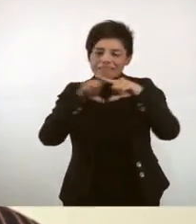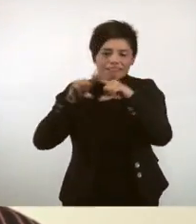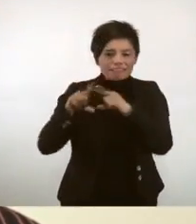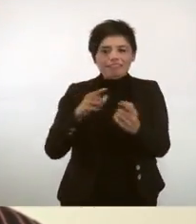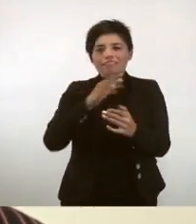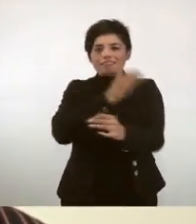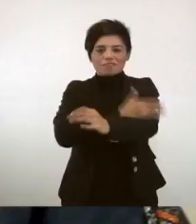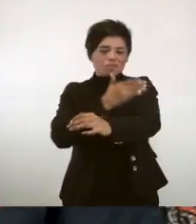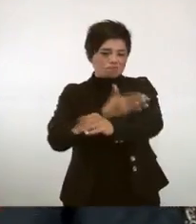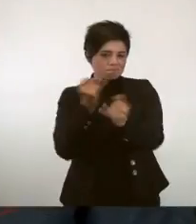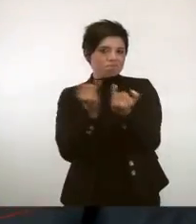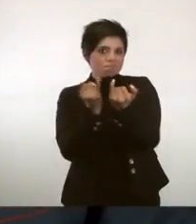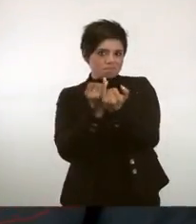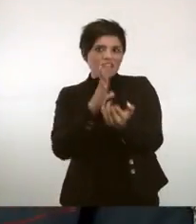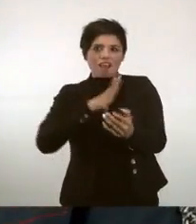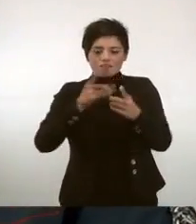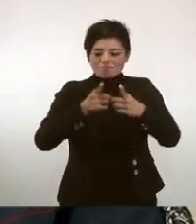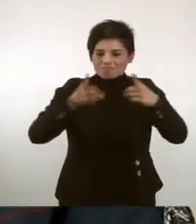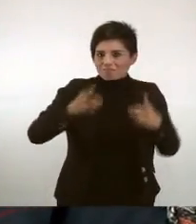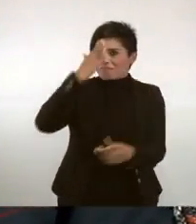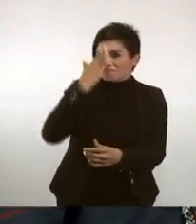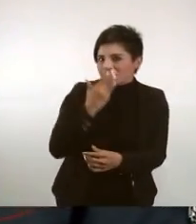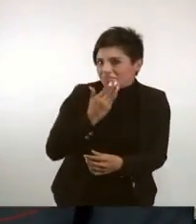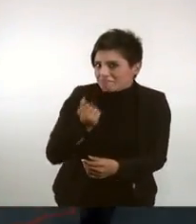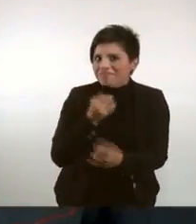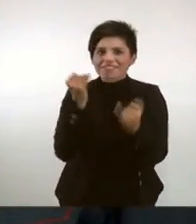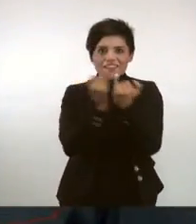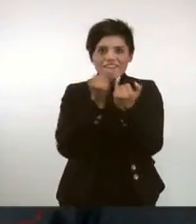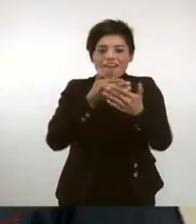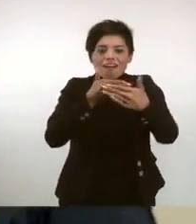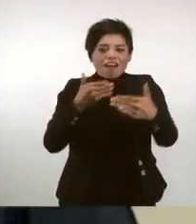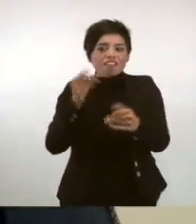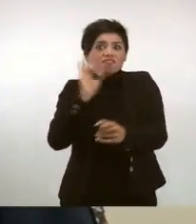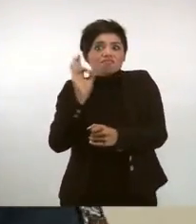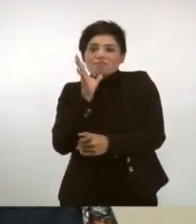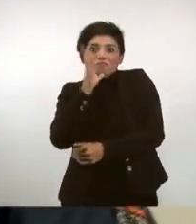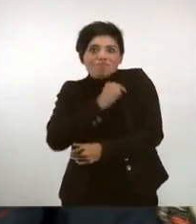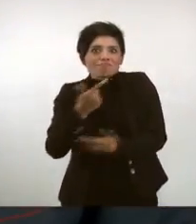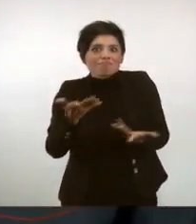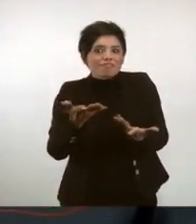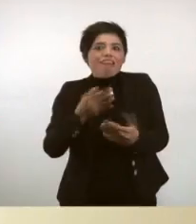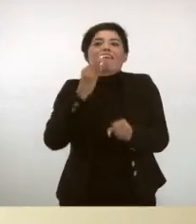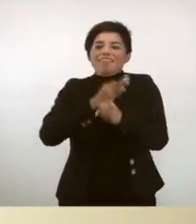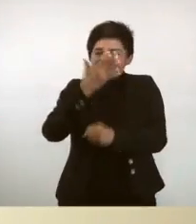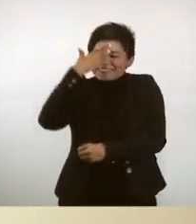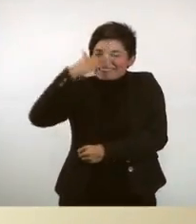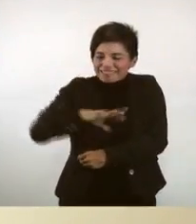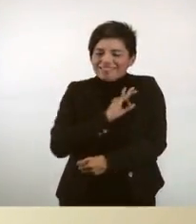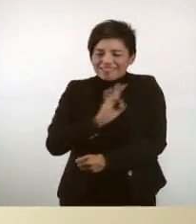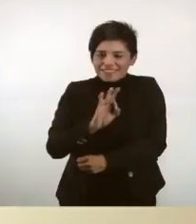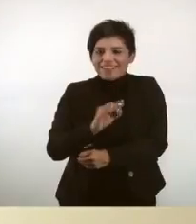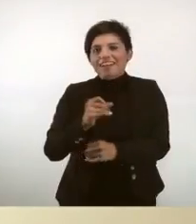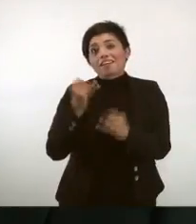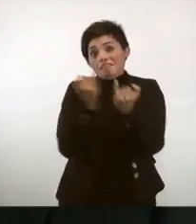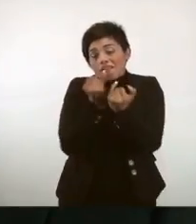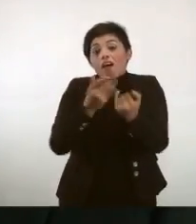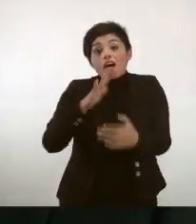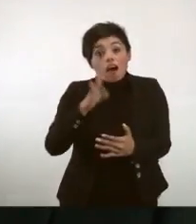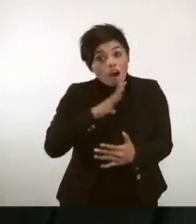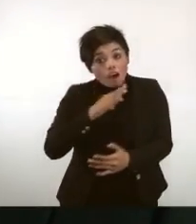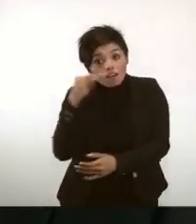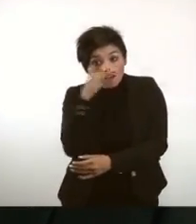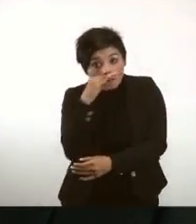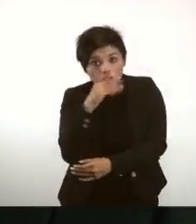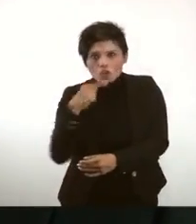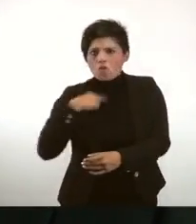compañeros. Desarrollar tus habilidades que antes posiblemente no sabías que tenías. Y además de todo es gratuito. A